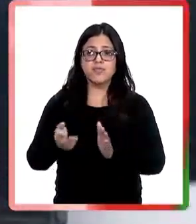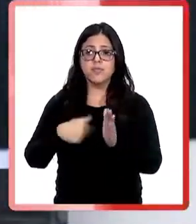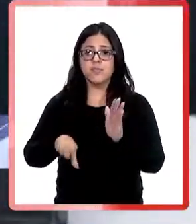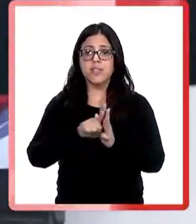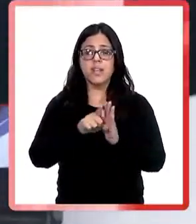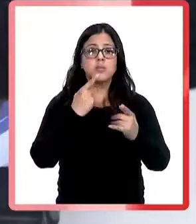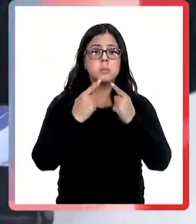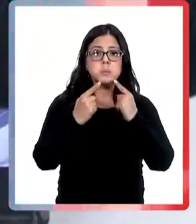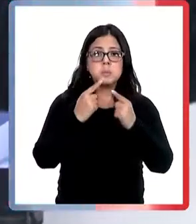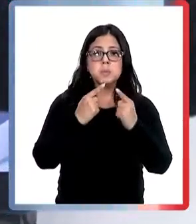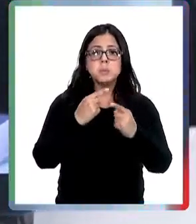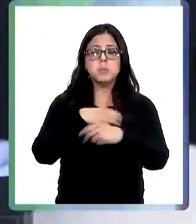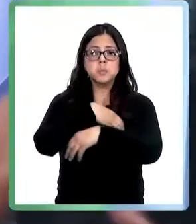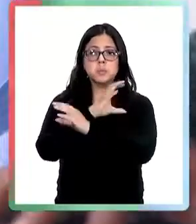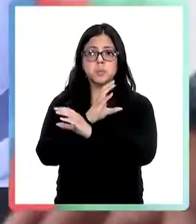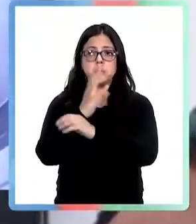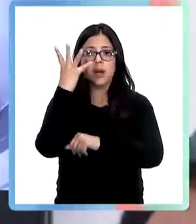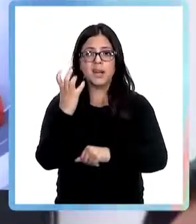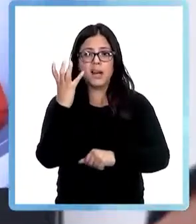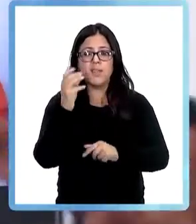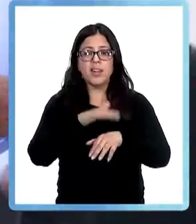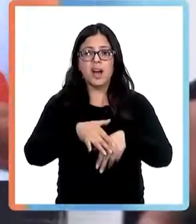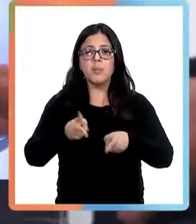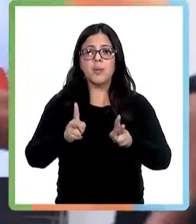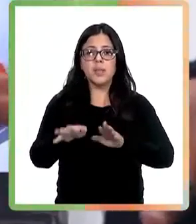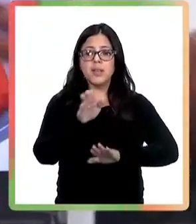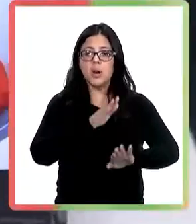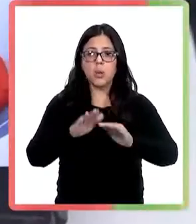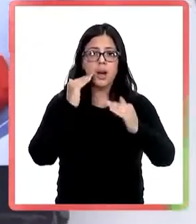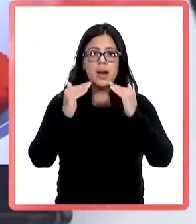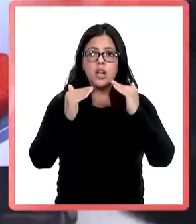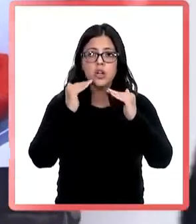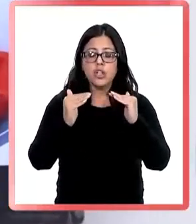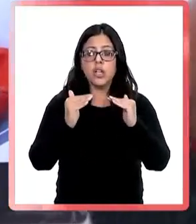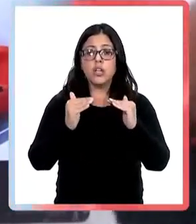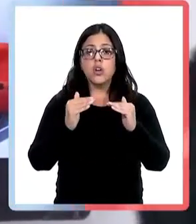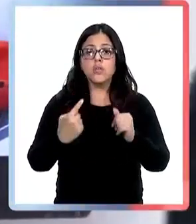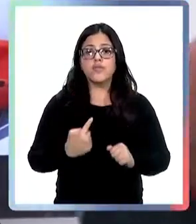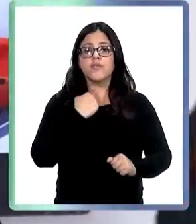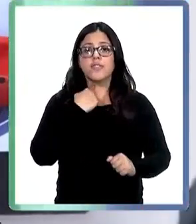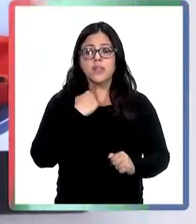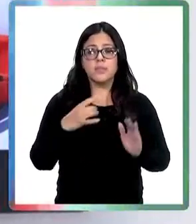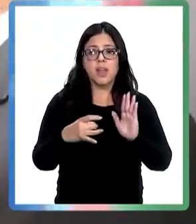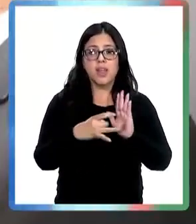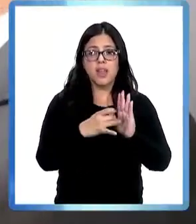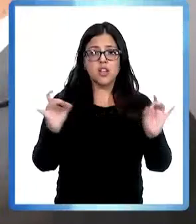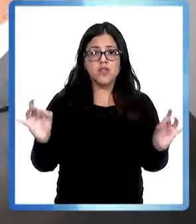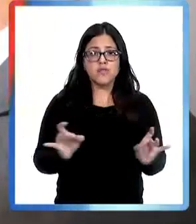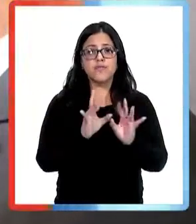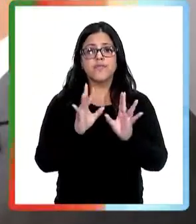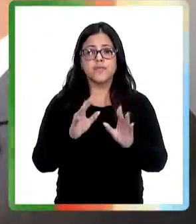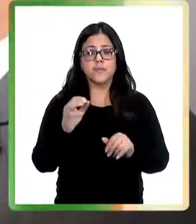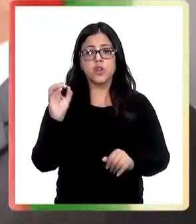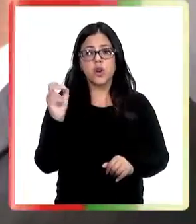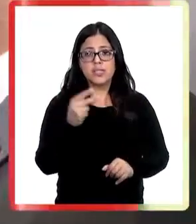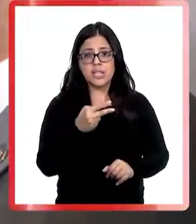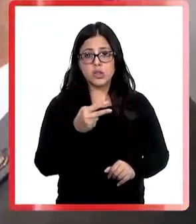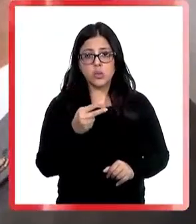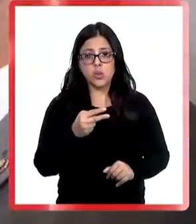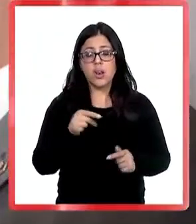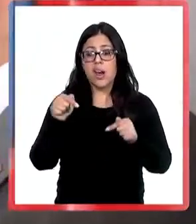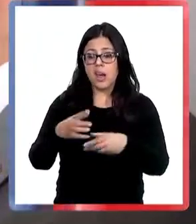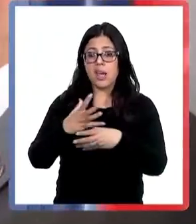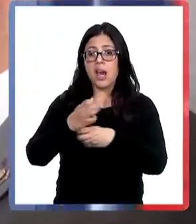de edad cuando son víctimas de delitos violentos o sexuales. Fue en Los Andes donde apenas centrada en vigencia se inició el primer